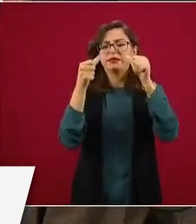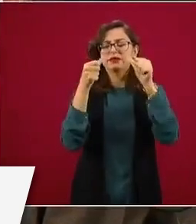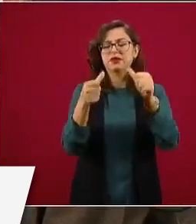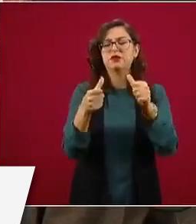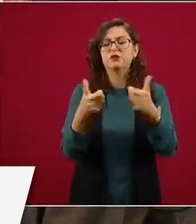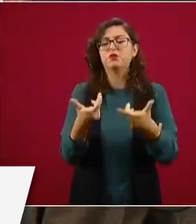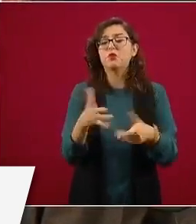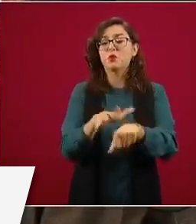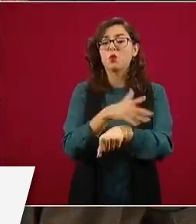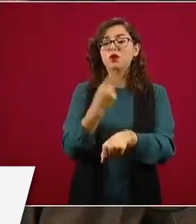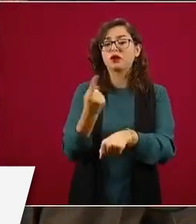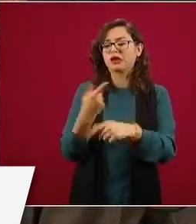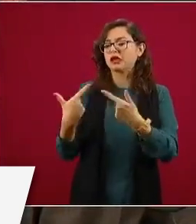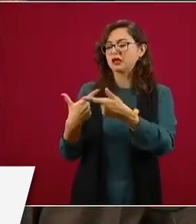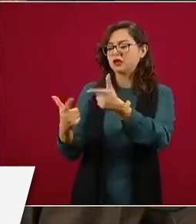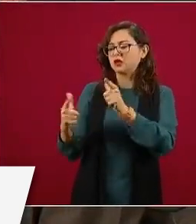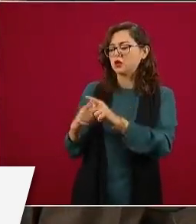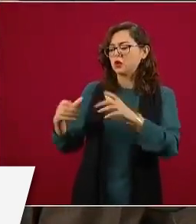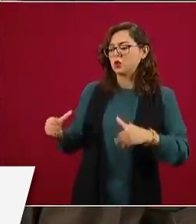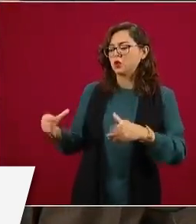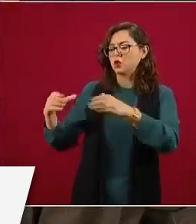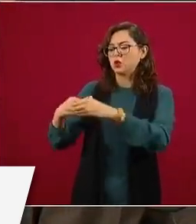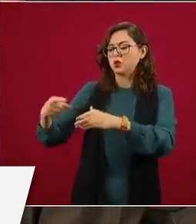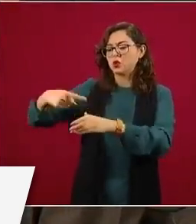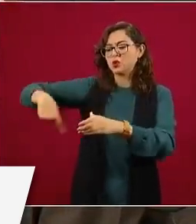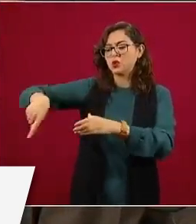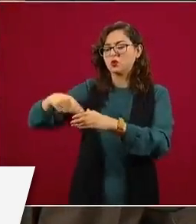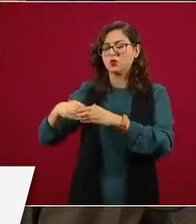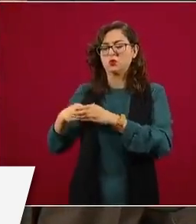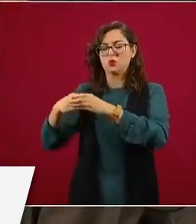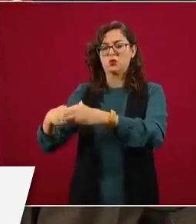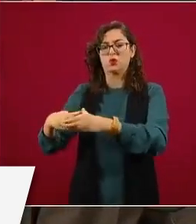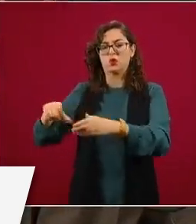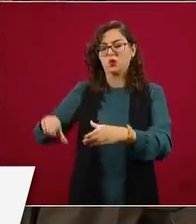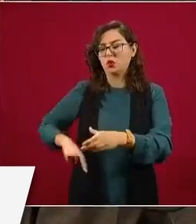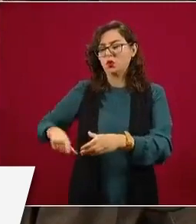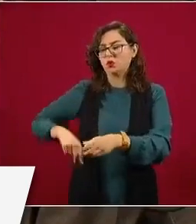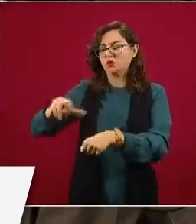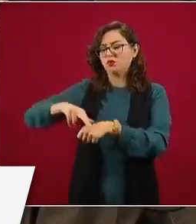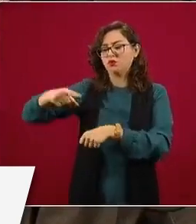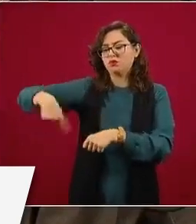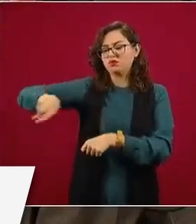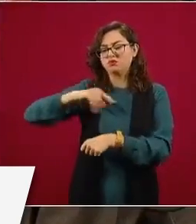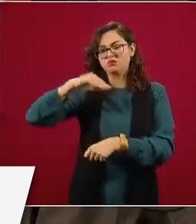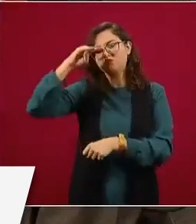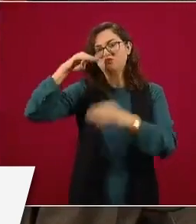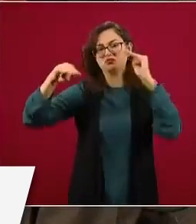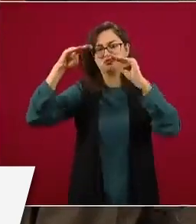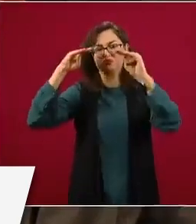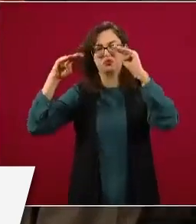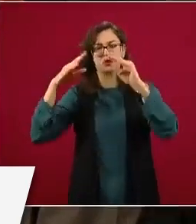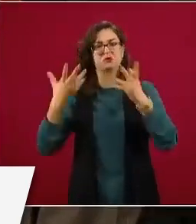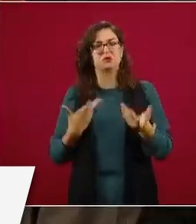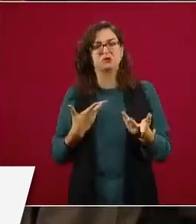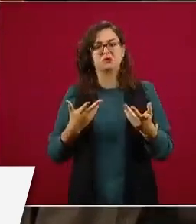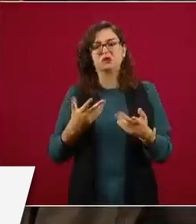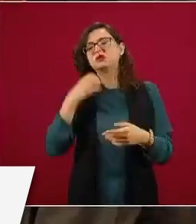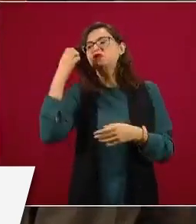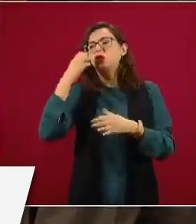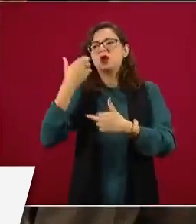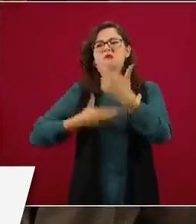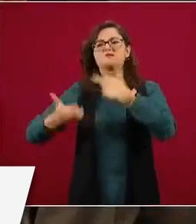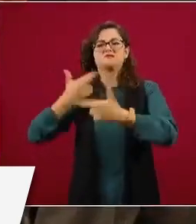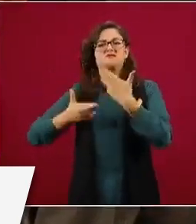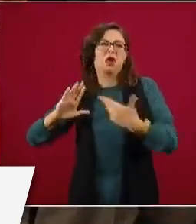el grupo de gobernadores que se agrupan en la Alianza Federalista, se se llama así, donde incluso han mencionado que ellos piensan plantear sus propios indicadores para el regreso a